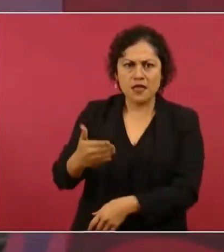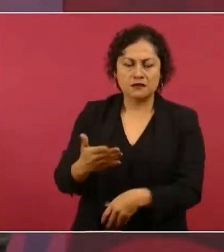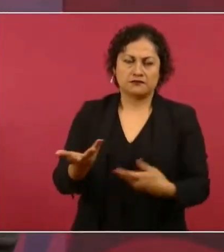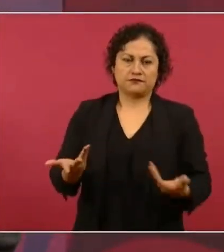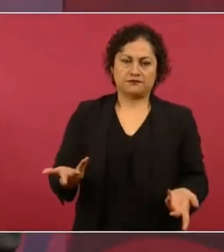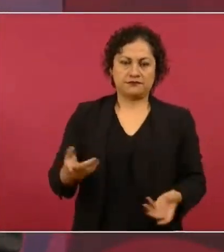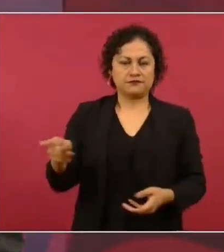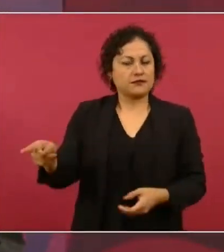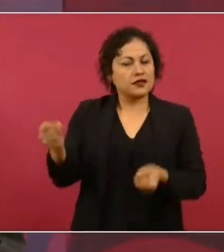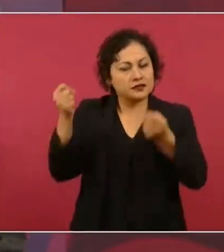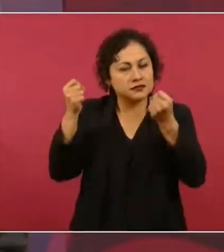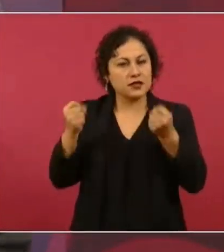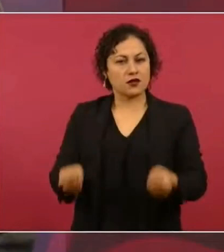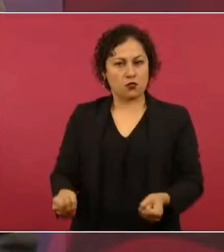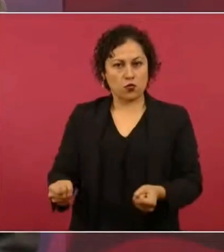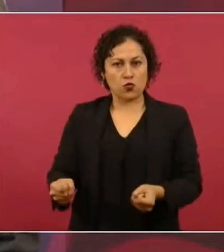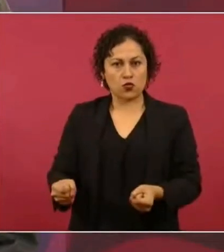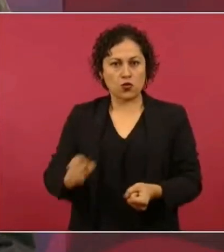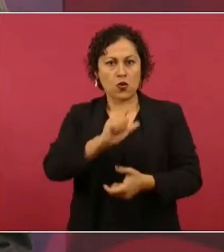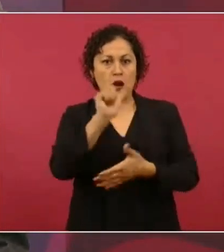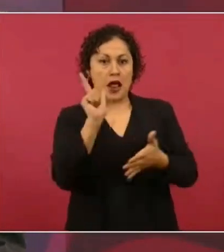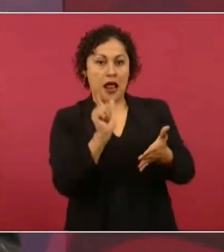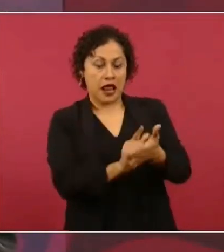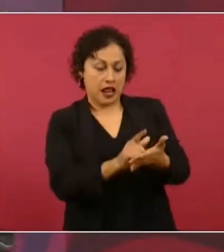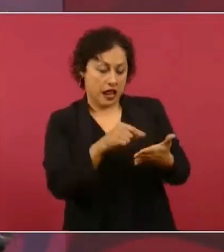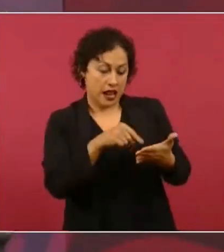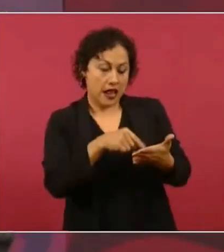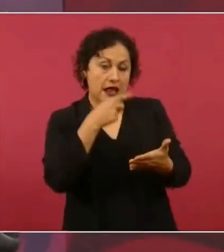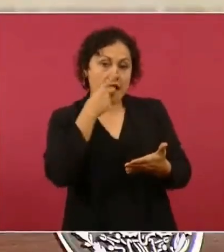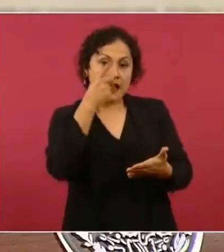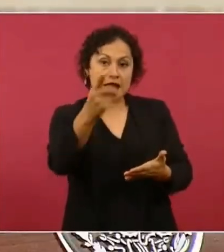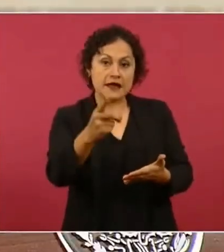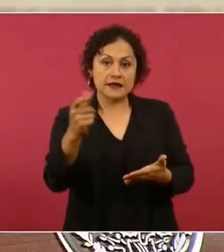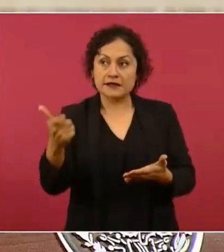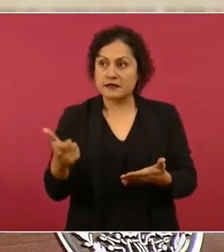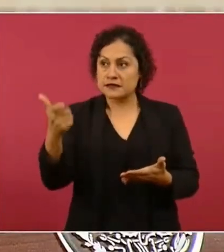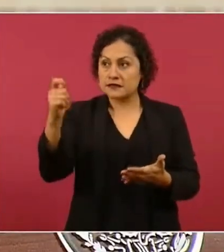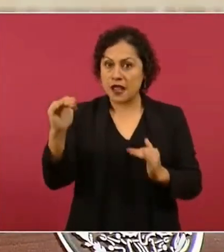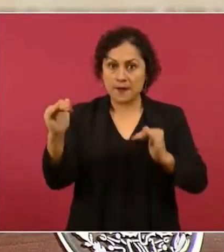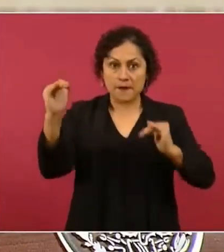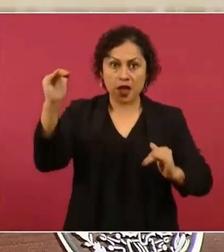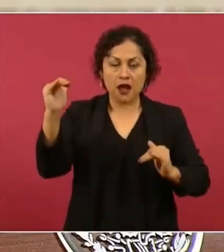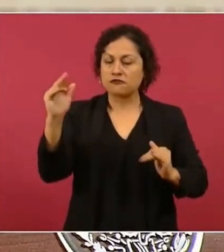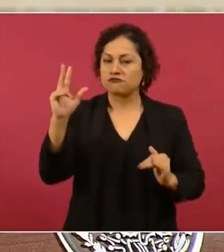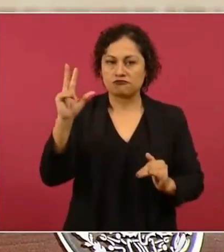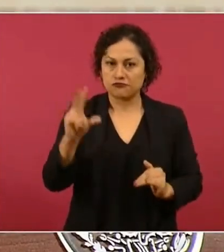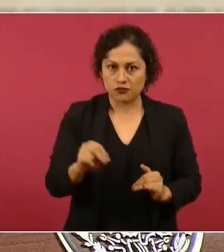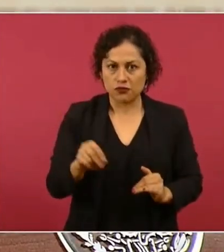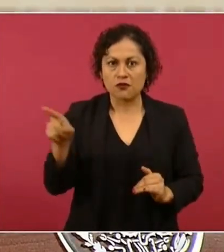para ganar más, para tener servicios médicos privados,